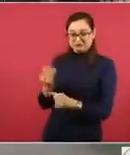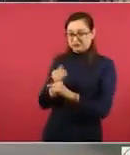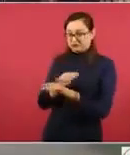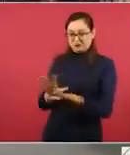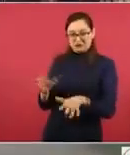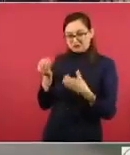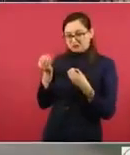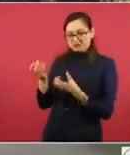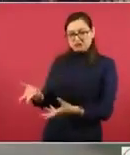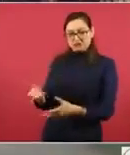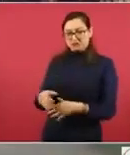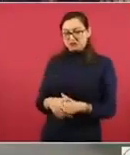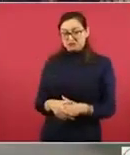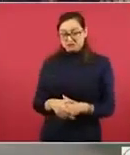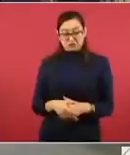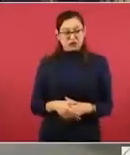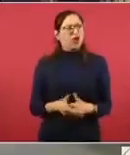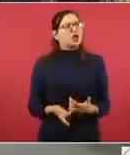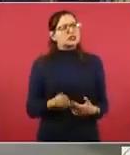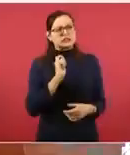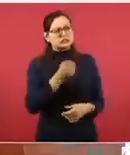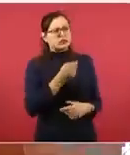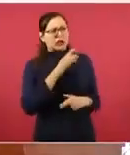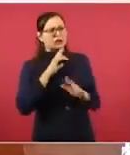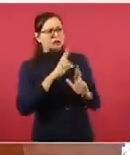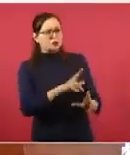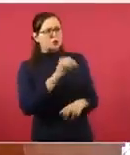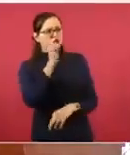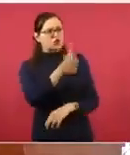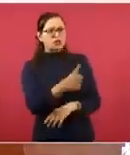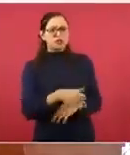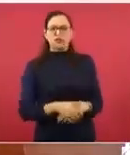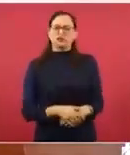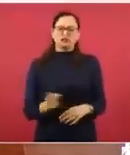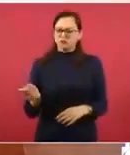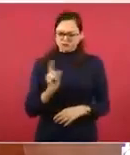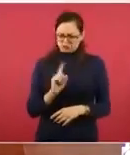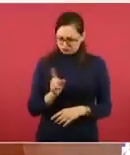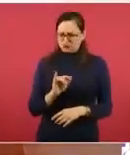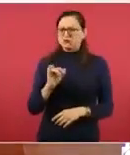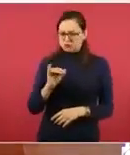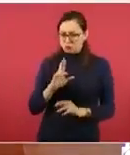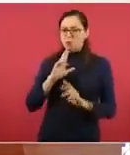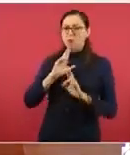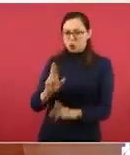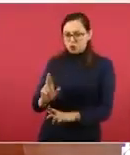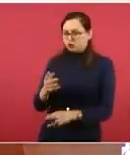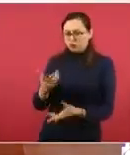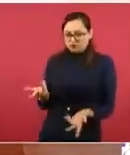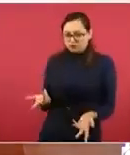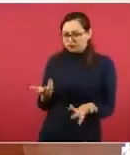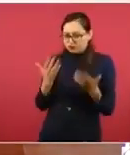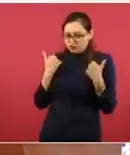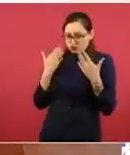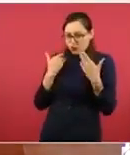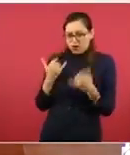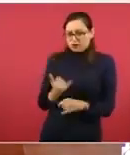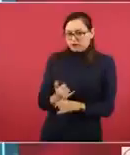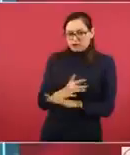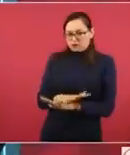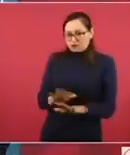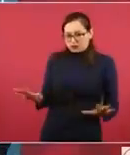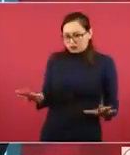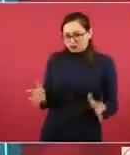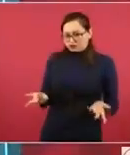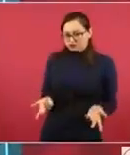a esta solicitud de la… No, sí, pero no fue posible que